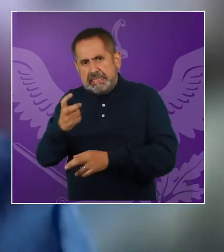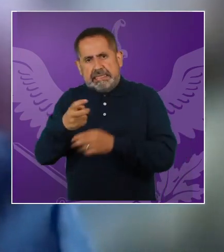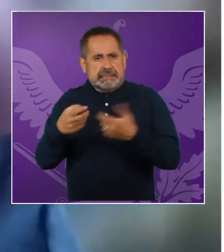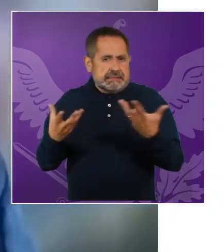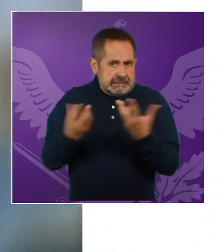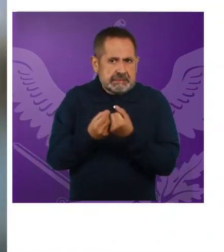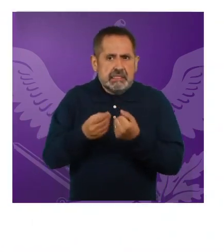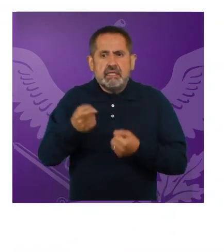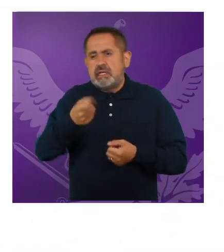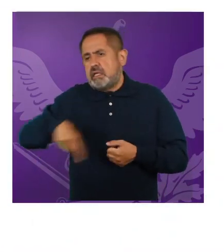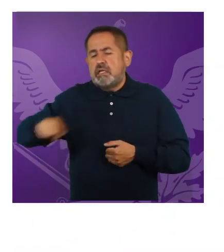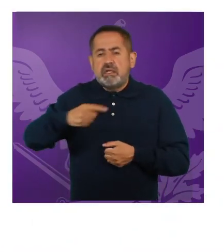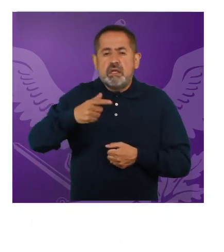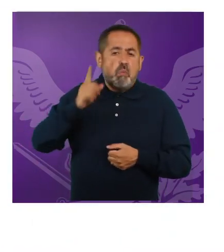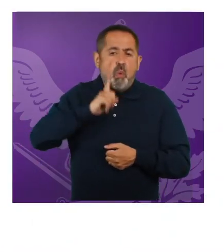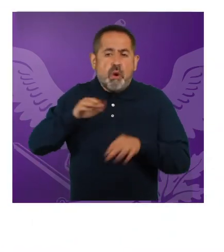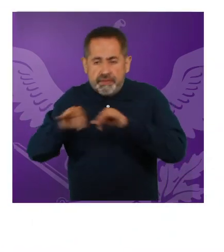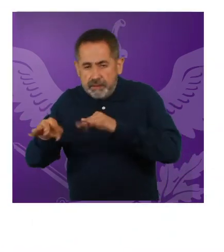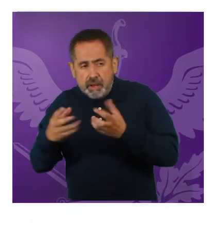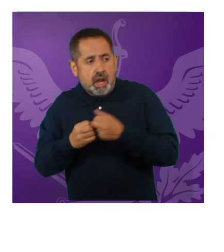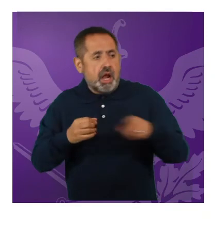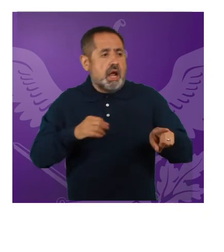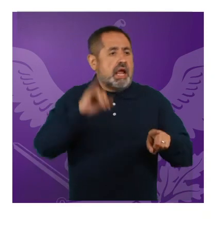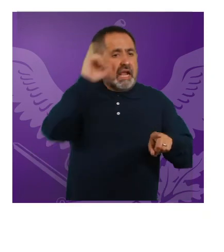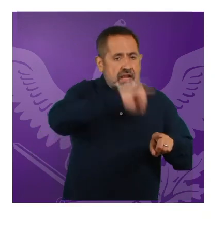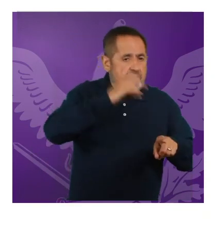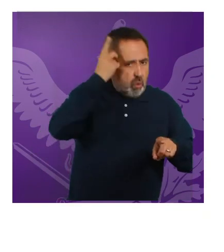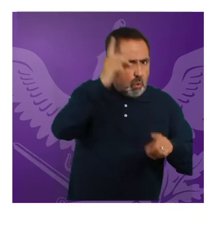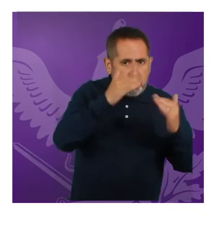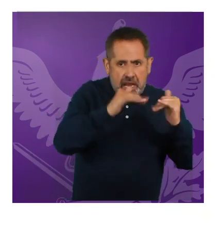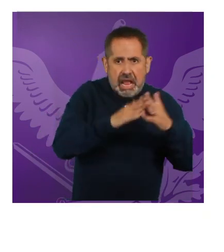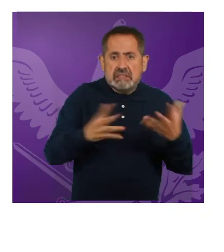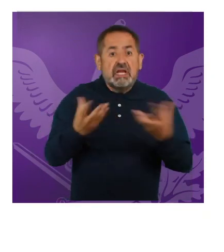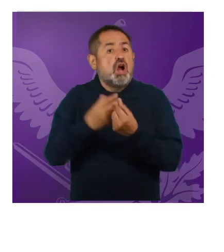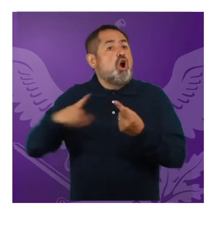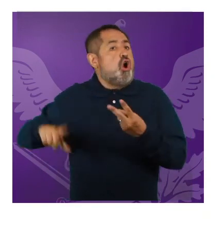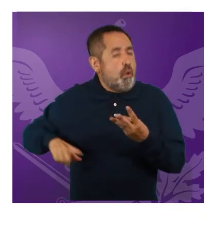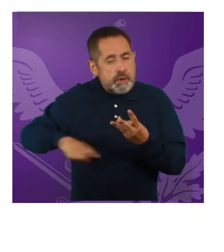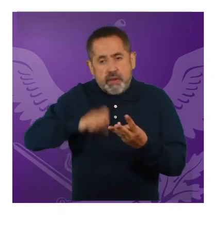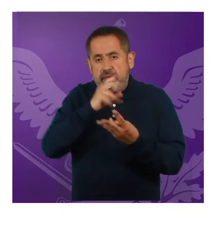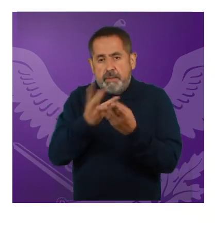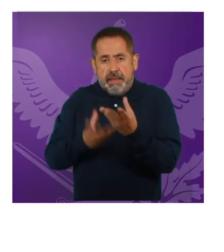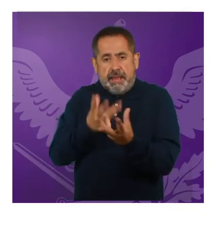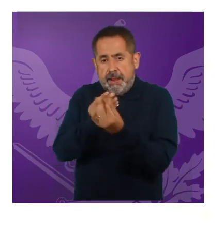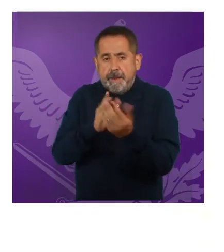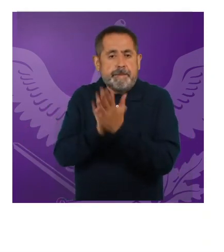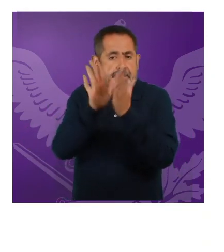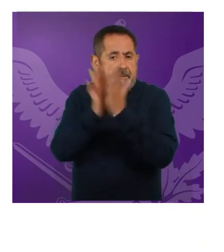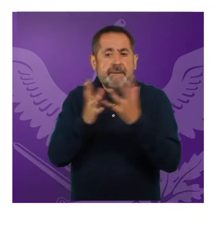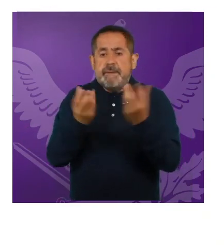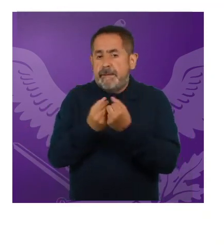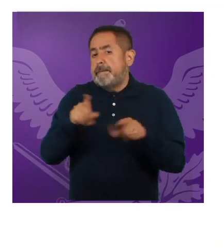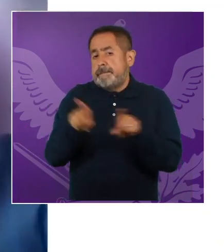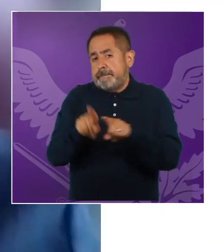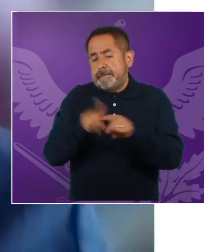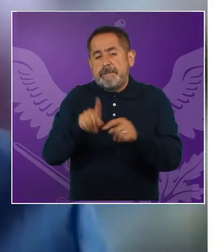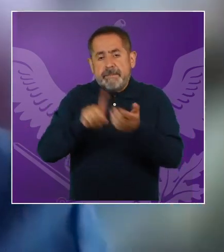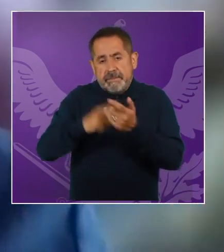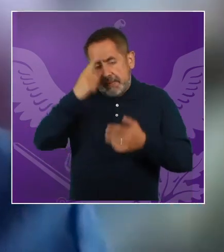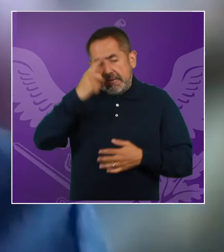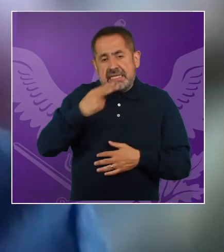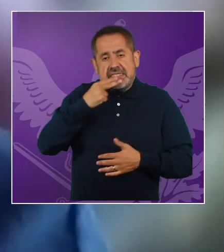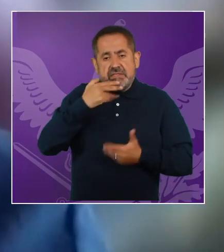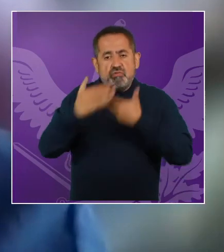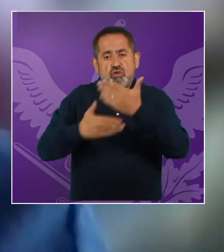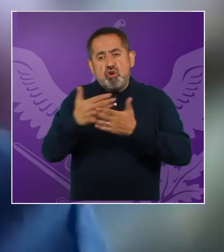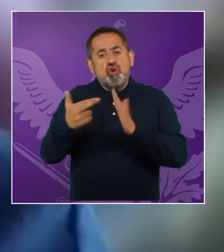colaboremos todos, trabajadoras, eh, empleadores, el Estado también que ha hecho, eh, su trabajo